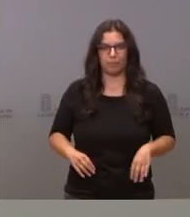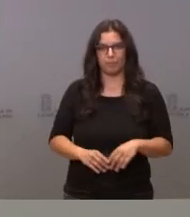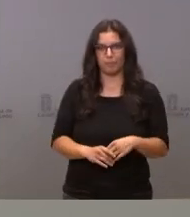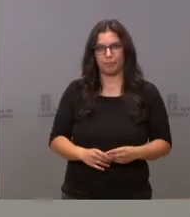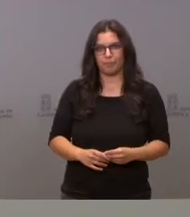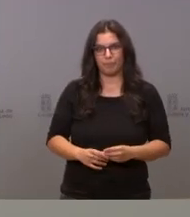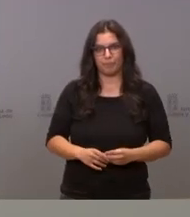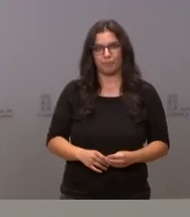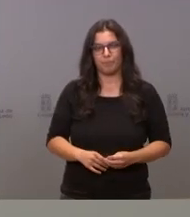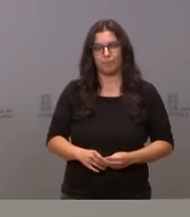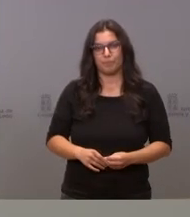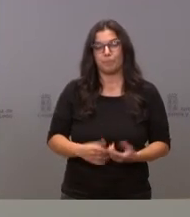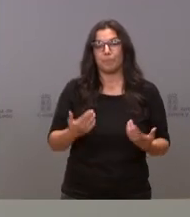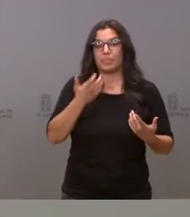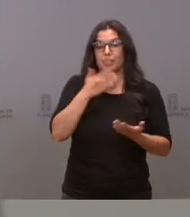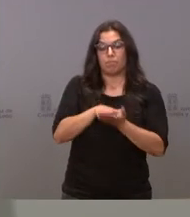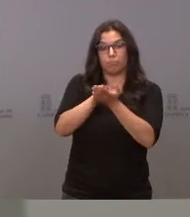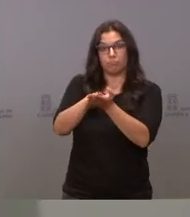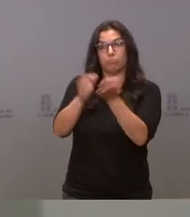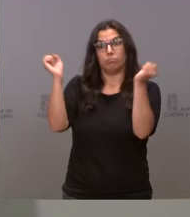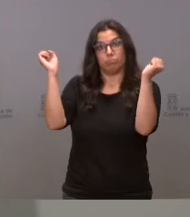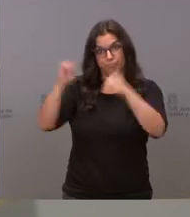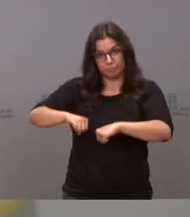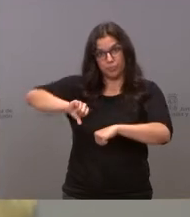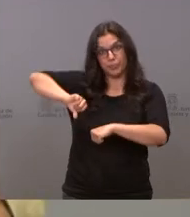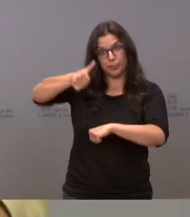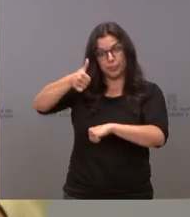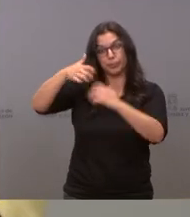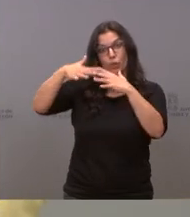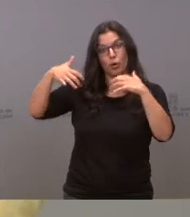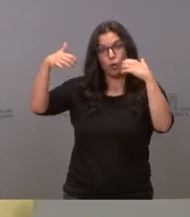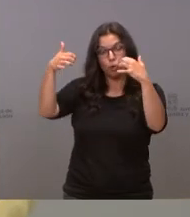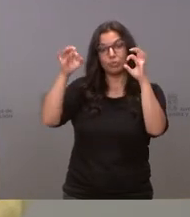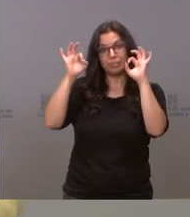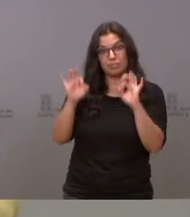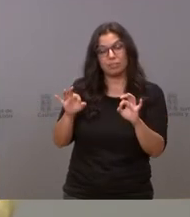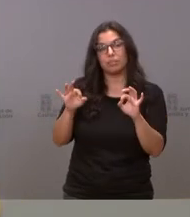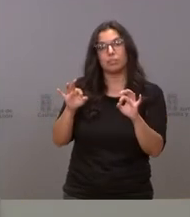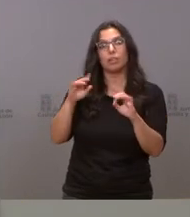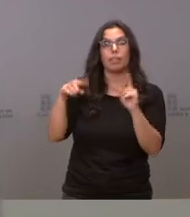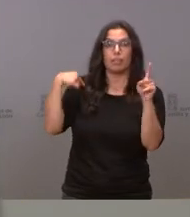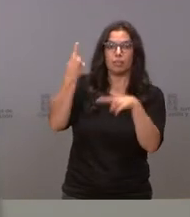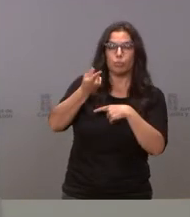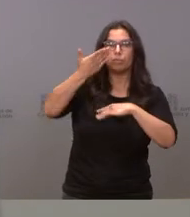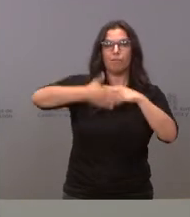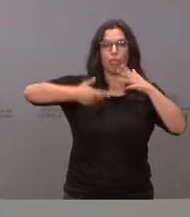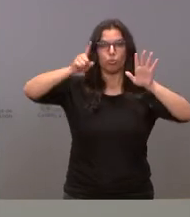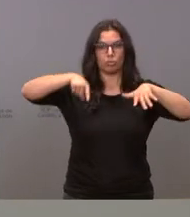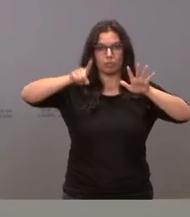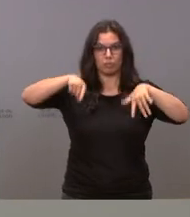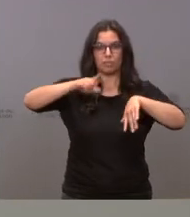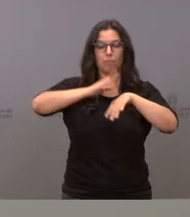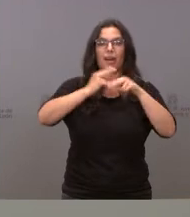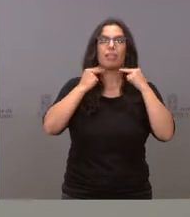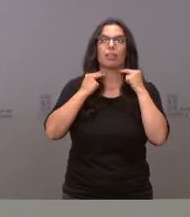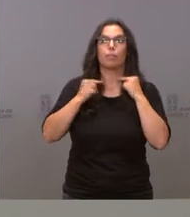Y una vez se apruebe, si así sucede en las Cortes de Castilla y León, habrá un plazo de seis meses para las diputaciones